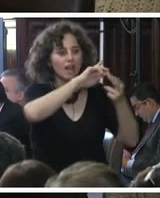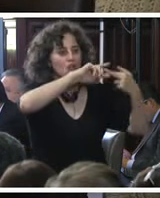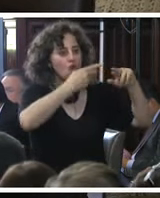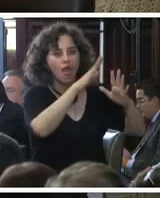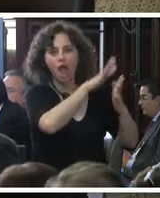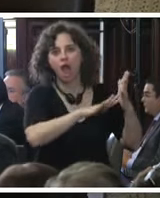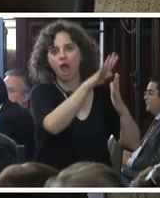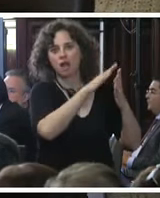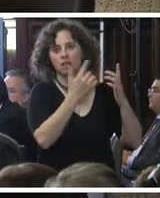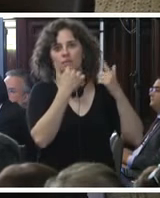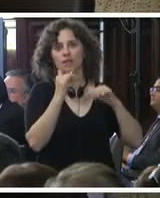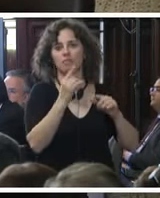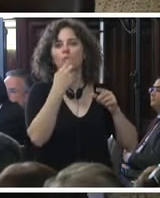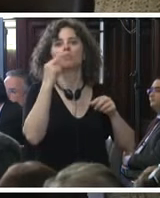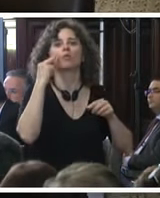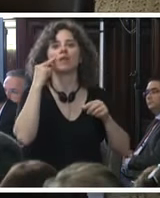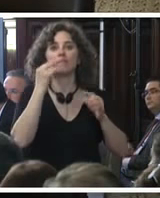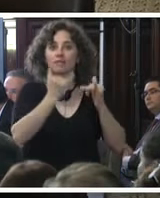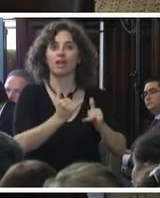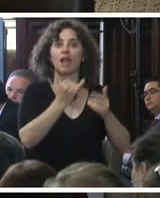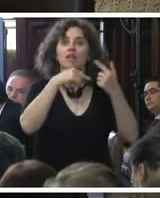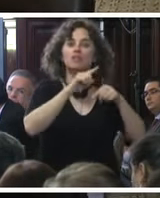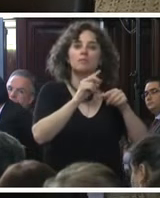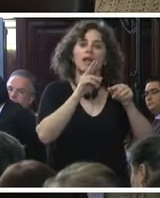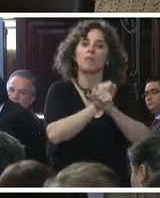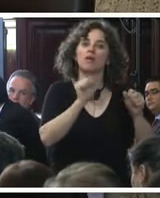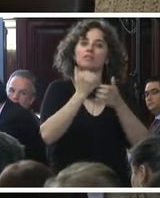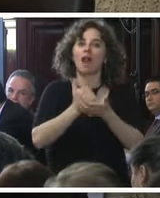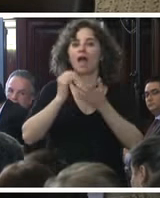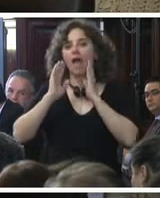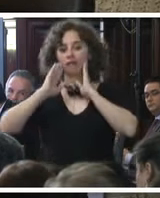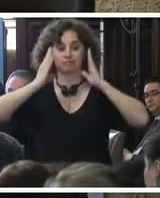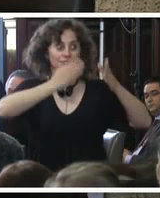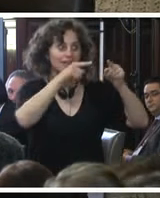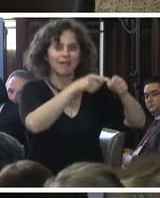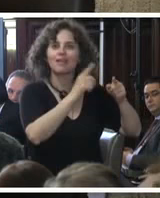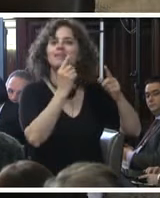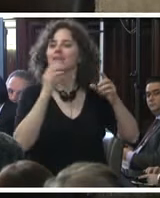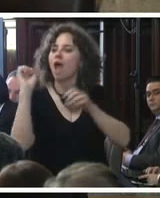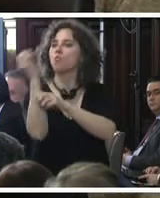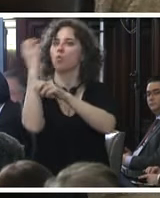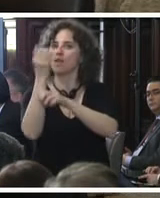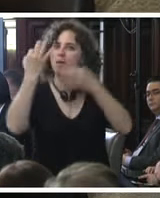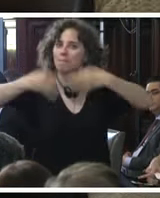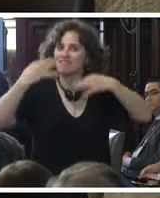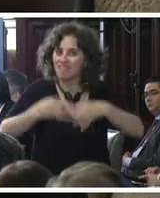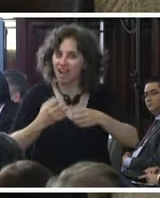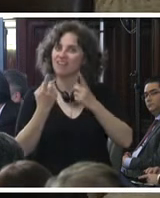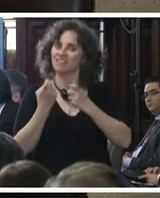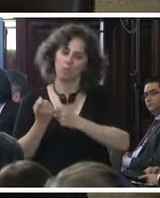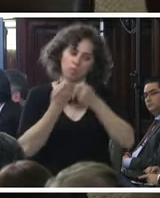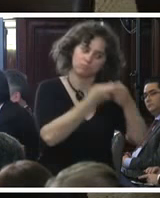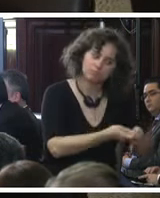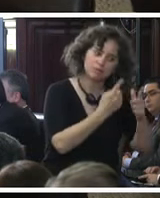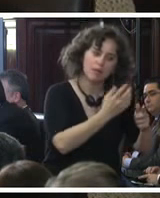caso de una crisis para que pueda ser atendido ahí y tenemos que dotar ese hospital de una ambulancia especializada para en caso de que tenga que ser